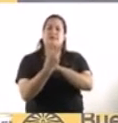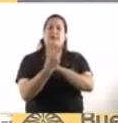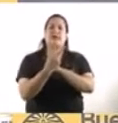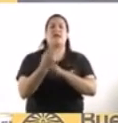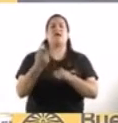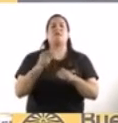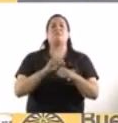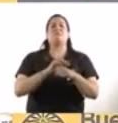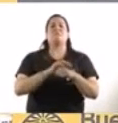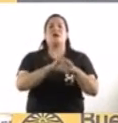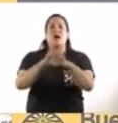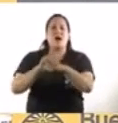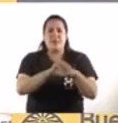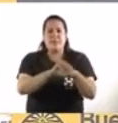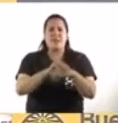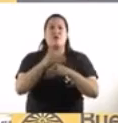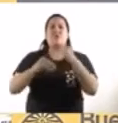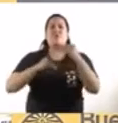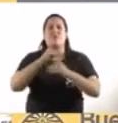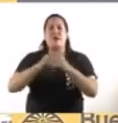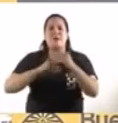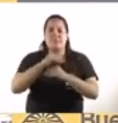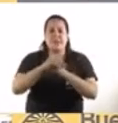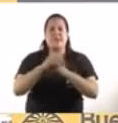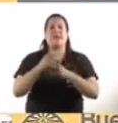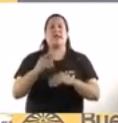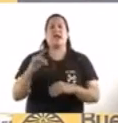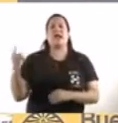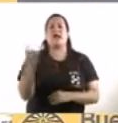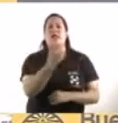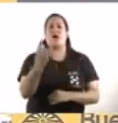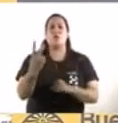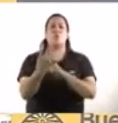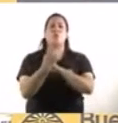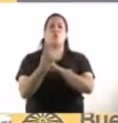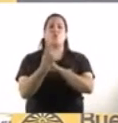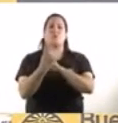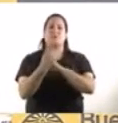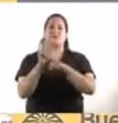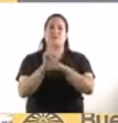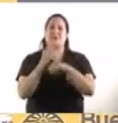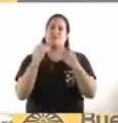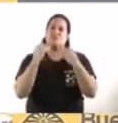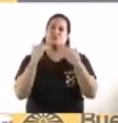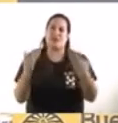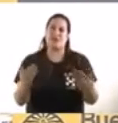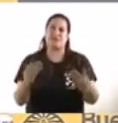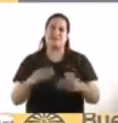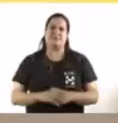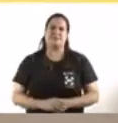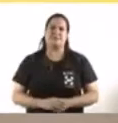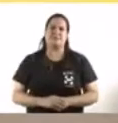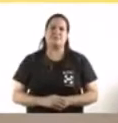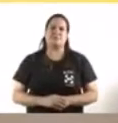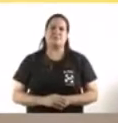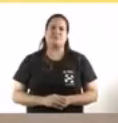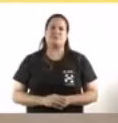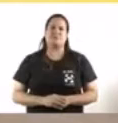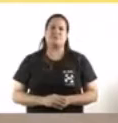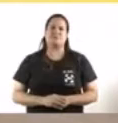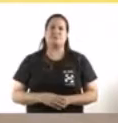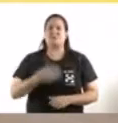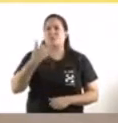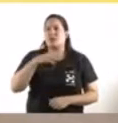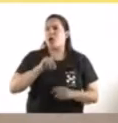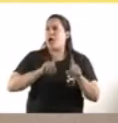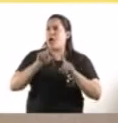que cuiden a sus familias, que se cuiden cada uno de ustedes. Muchísimas gracias. Entiendo que